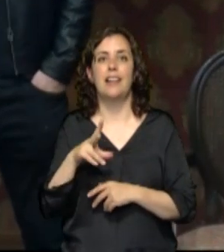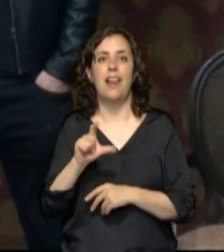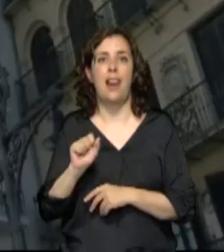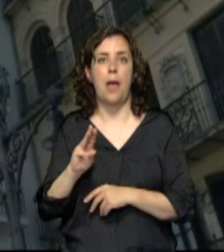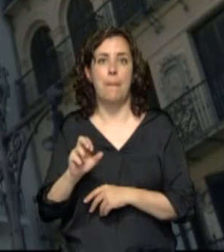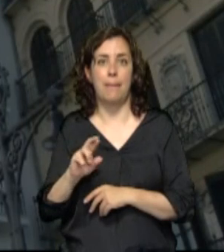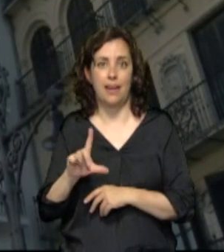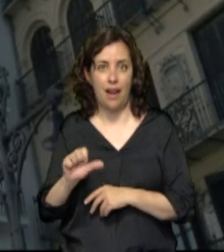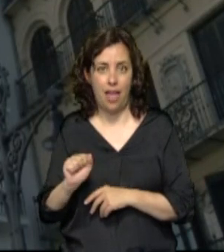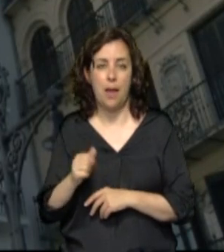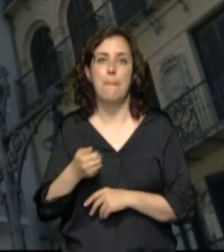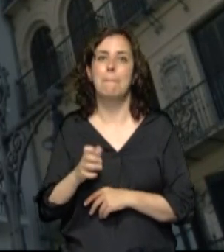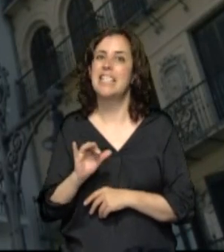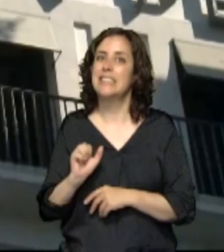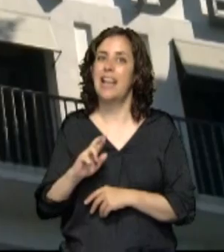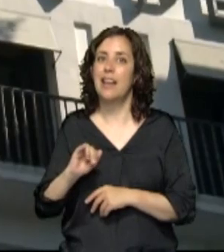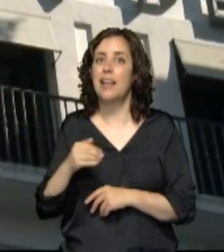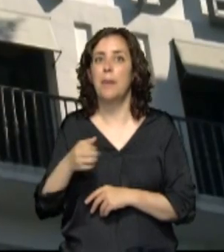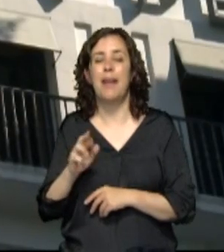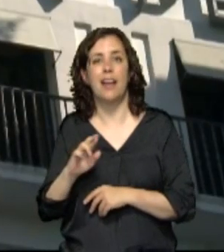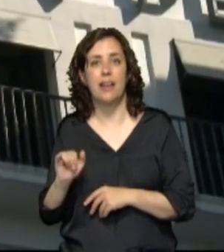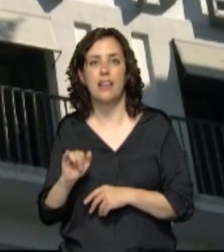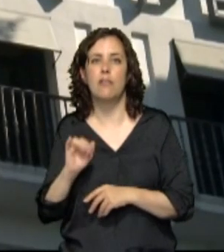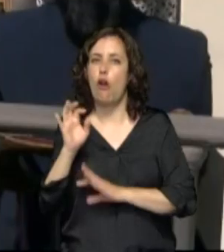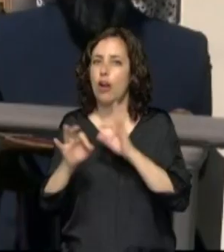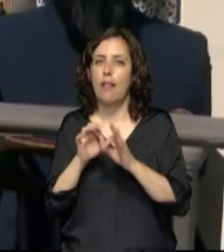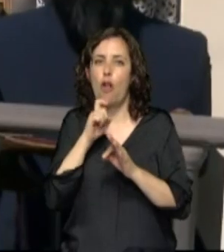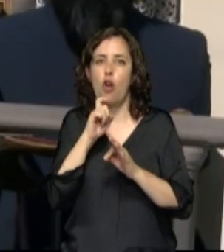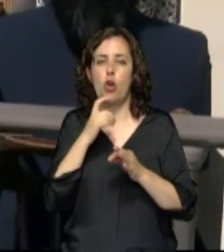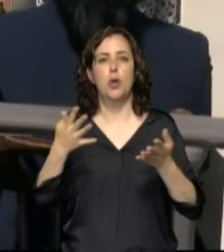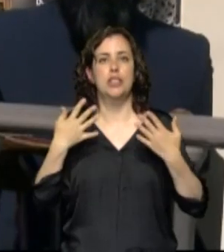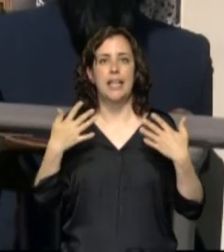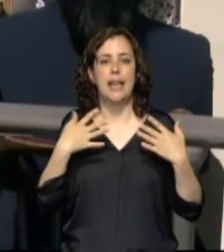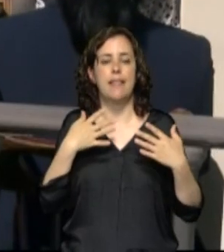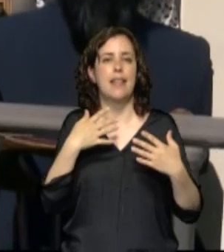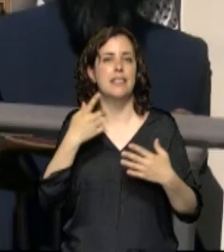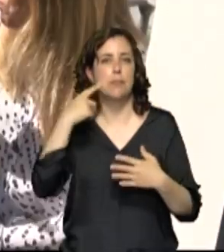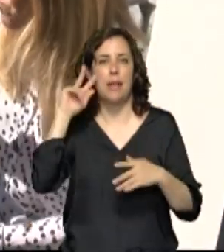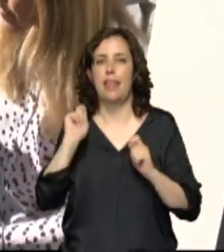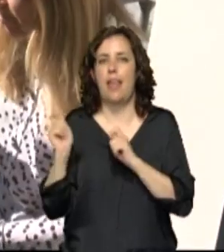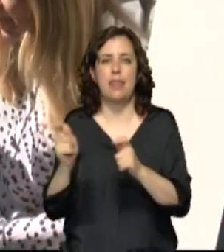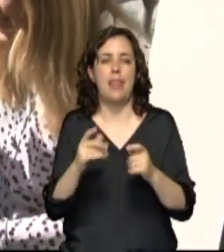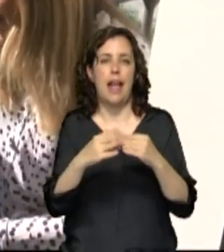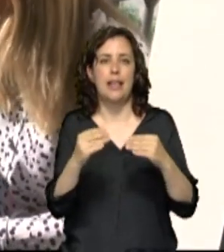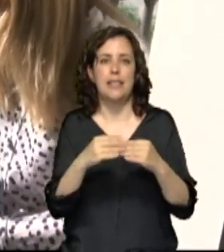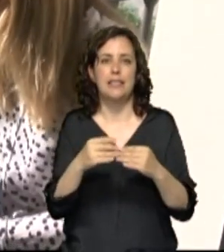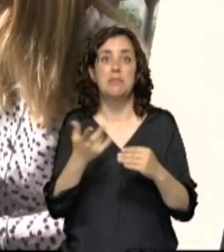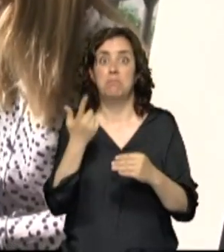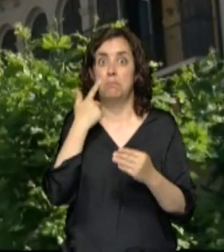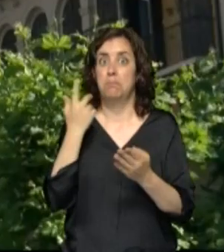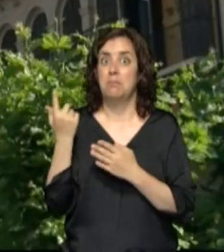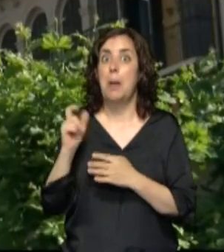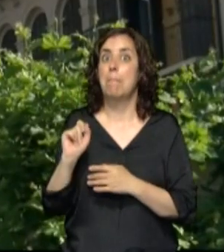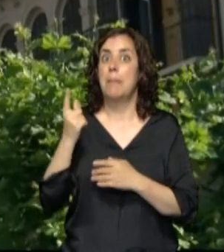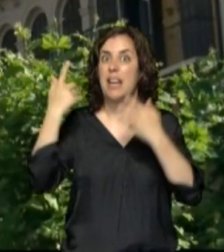de eventos Matukio, que se fusionan para ofrecer una experiencia única de estas terrazas, pasamos a un nuevo concepto. La primera terraza vertical del